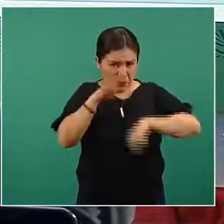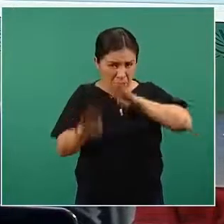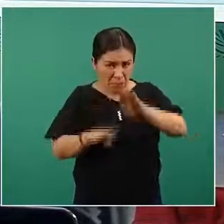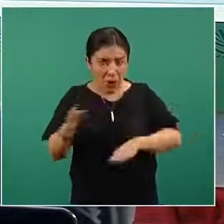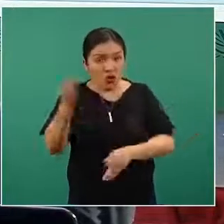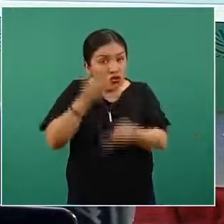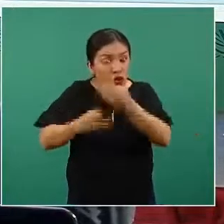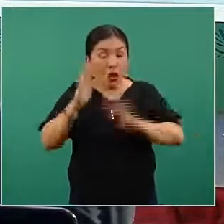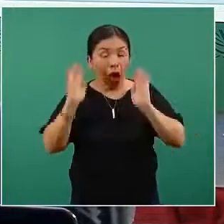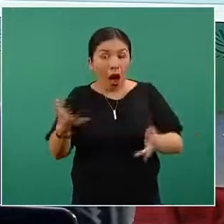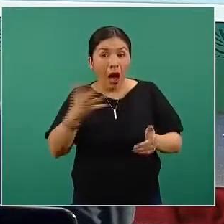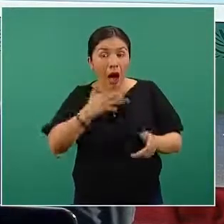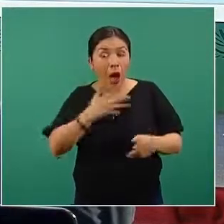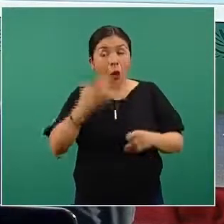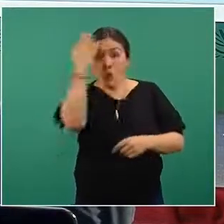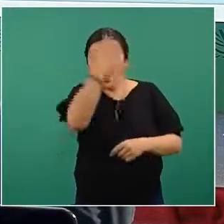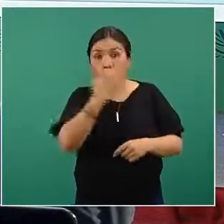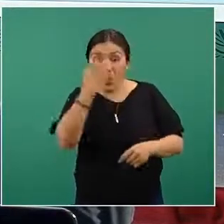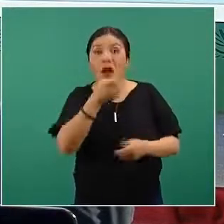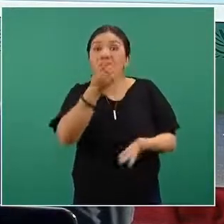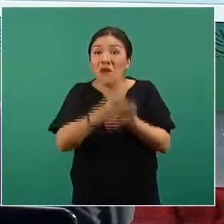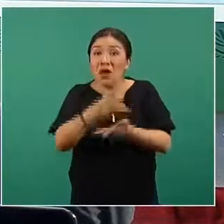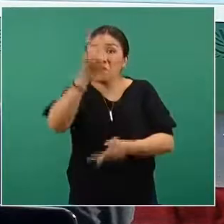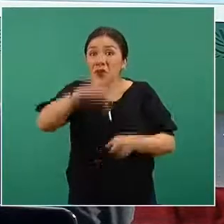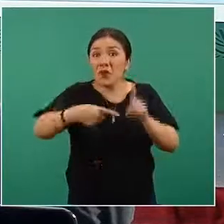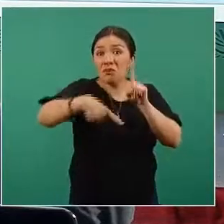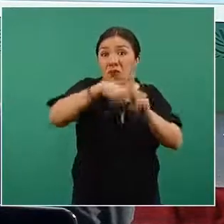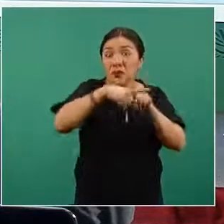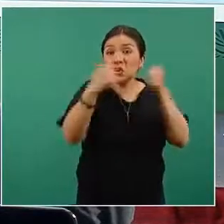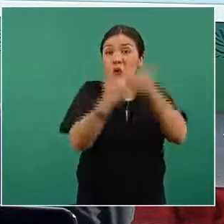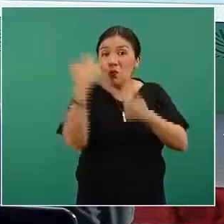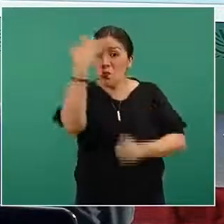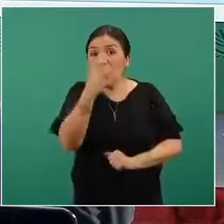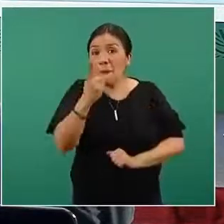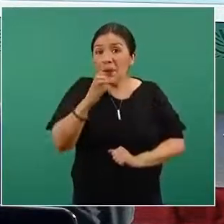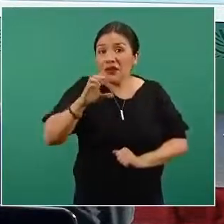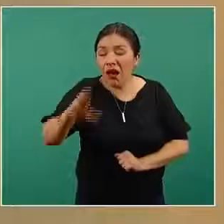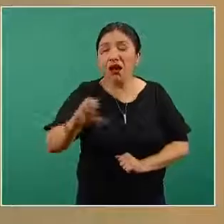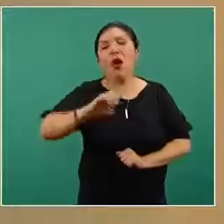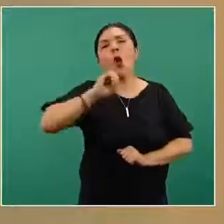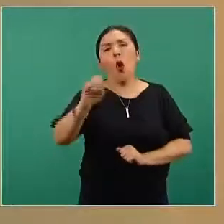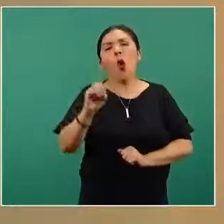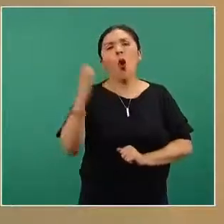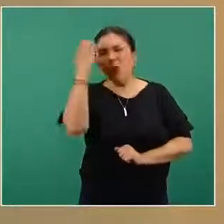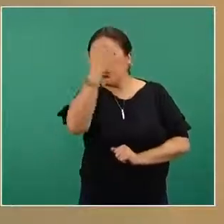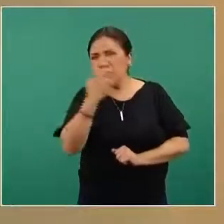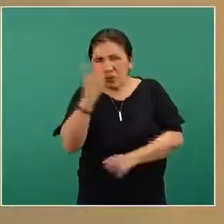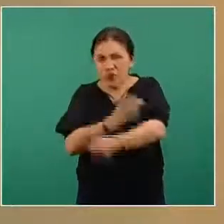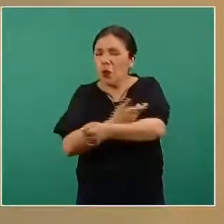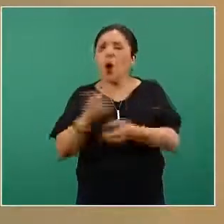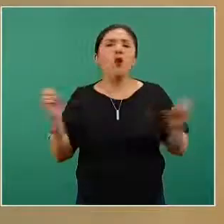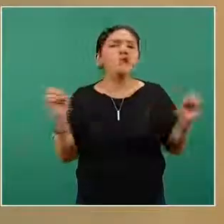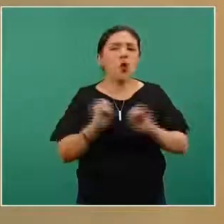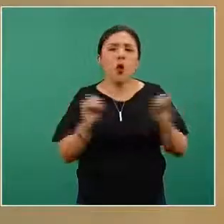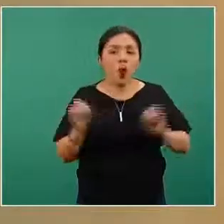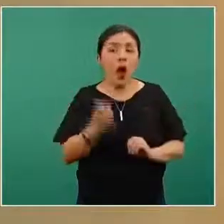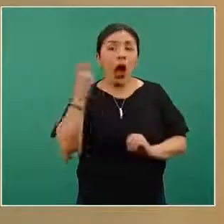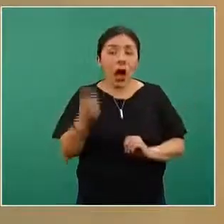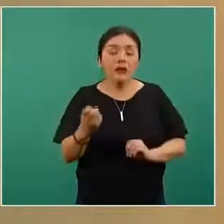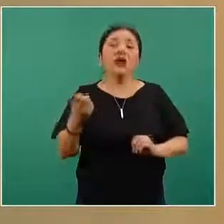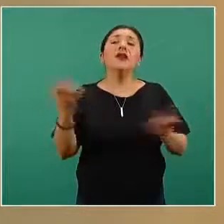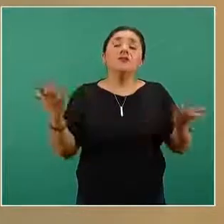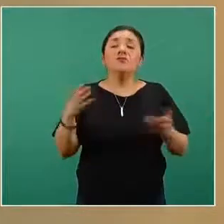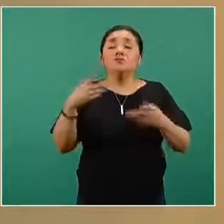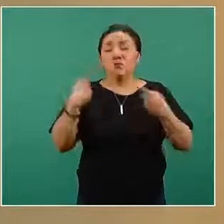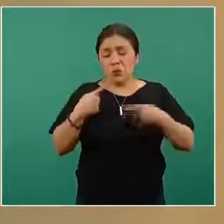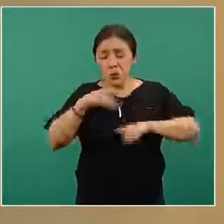positivo a COVID, una prueba confirmatoria por PCR o una prueba confirmatoria antigénica. Y que entonces pasan por un proceso